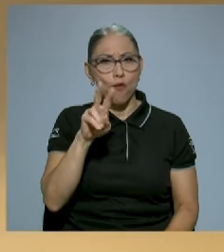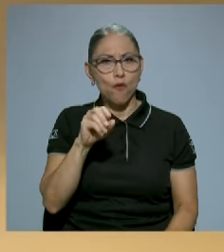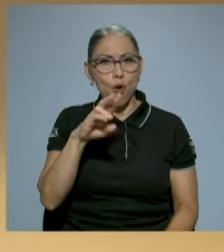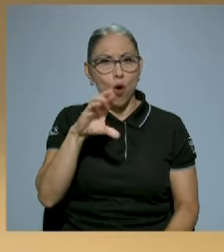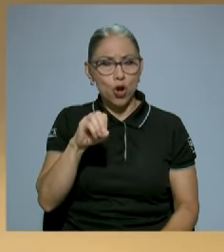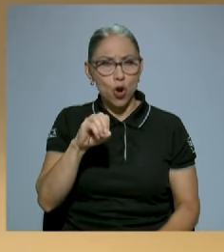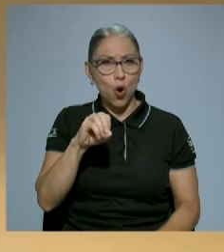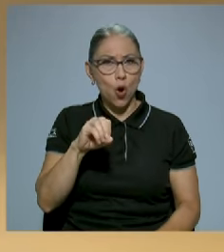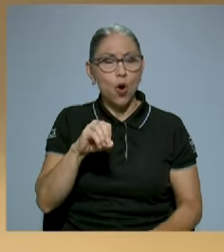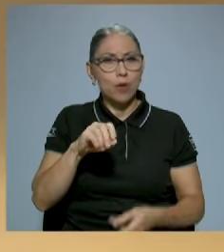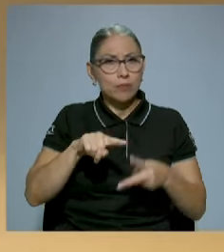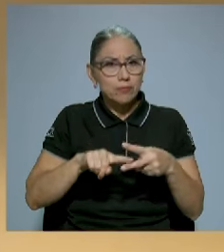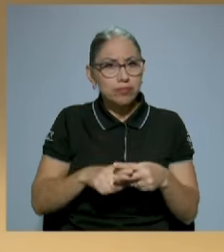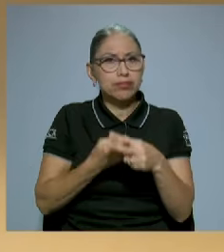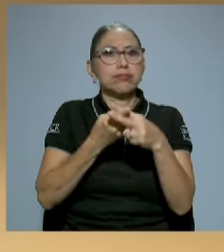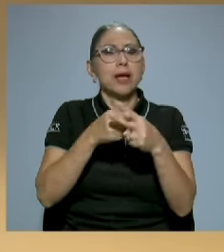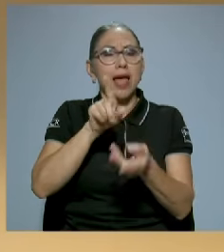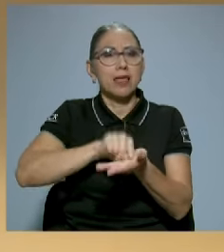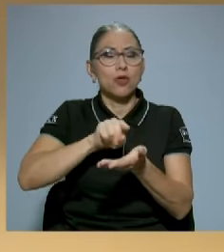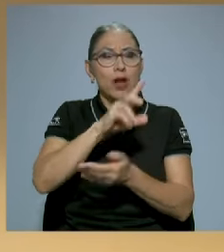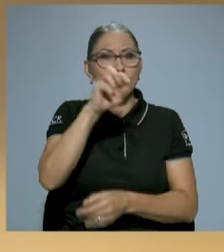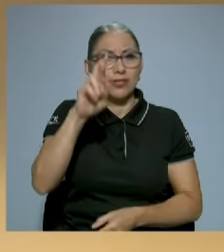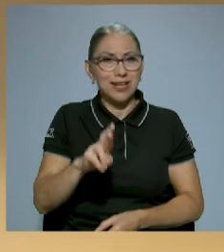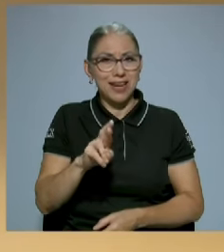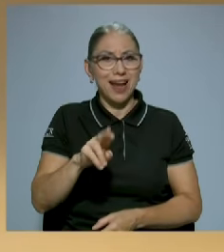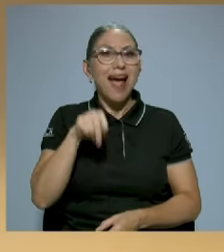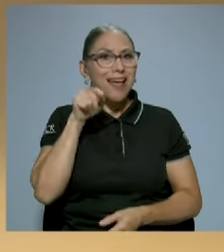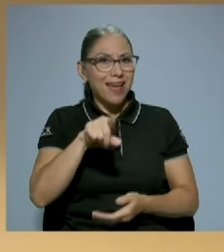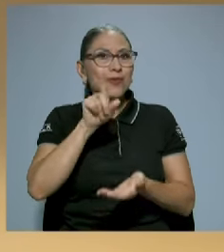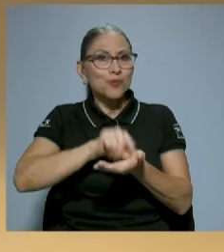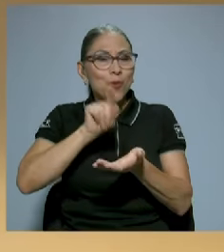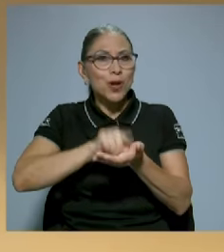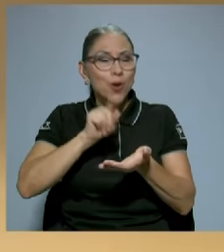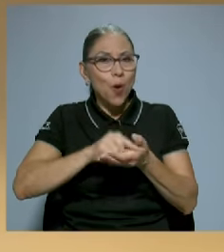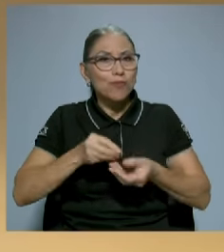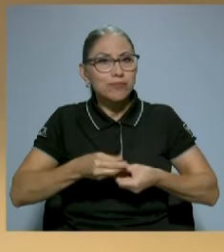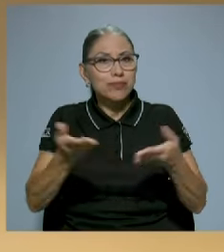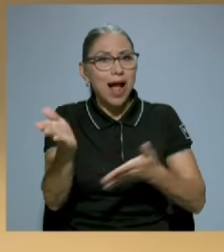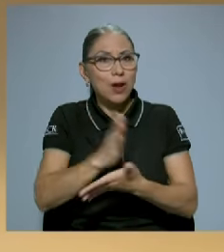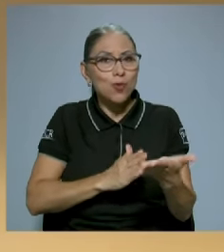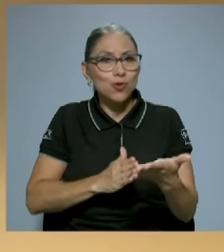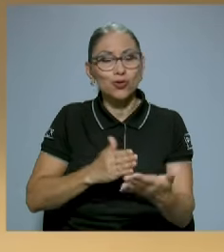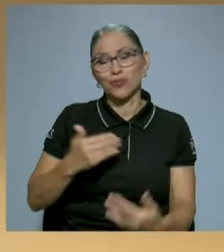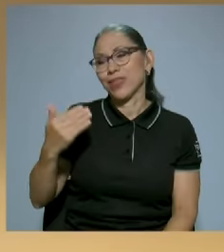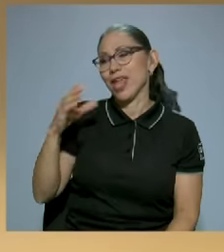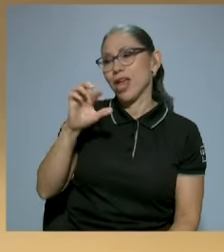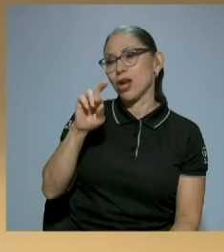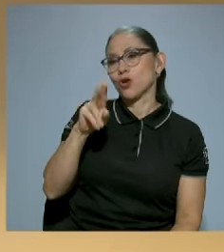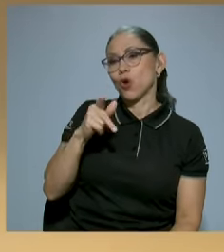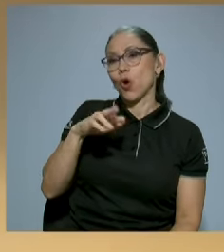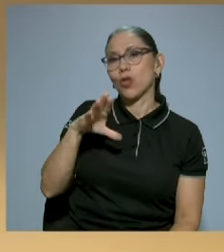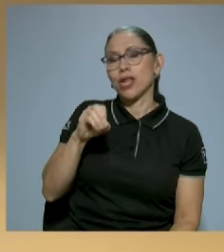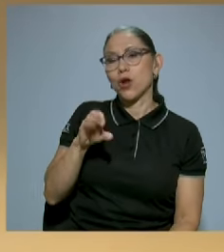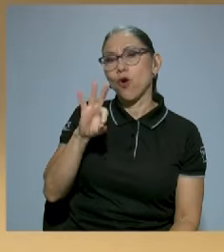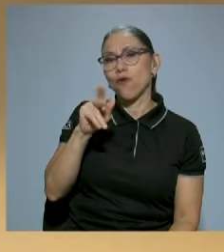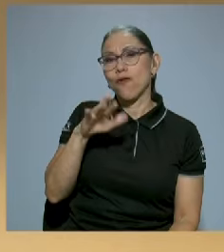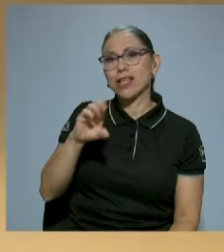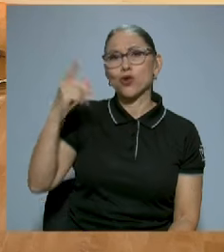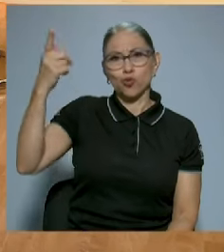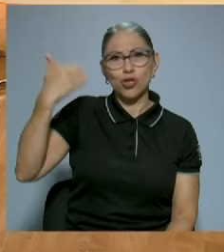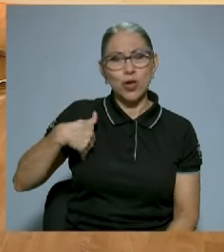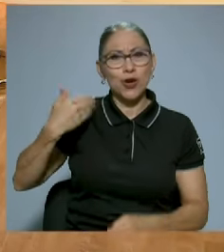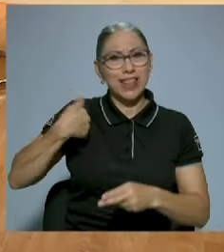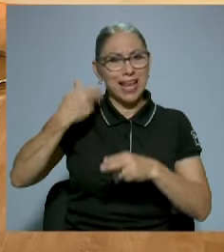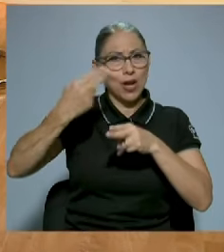publicó algunos de sus libros y don Rodrigo Facio es un señor que tiene nombre de campus universitario. Sí,